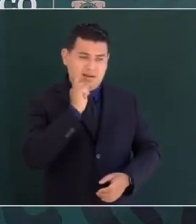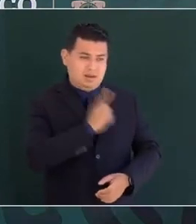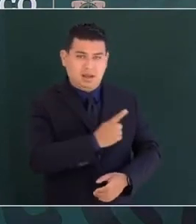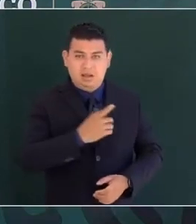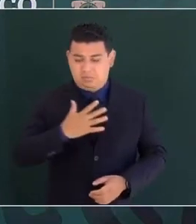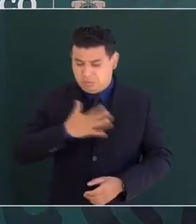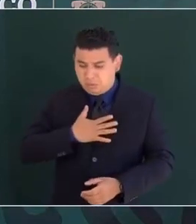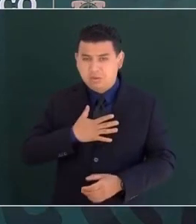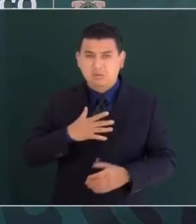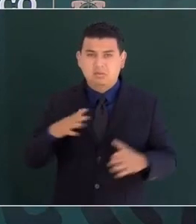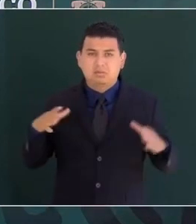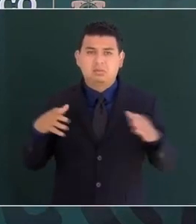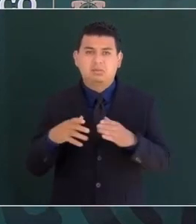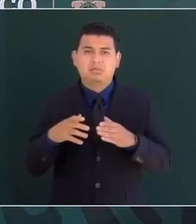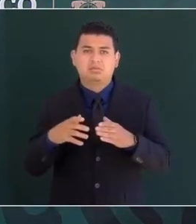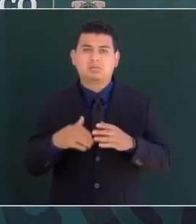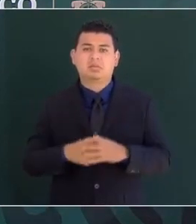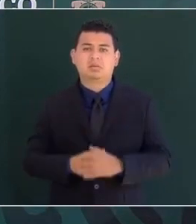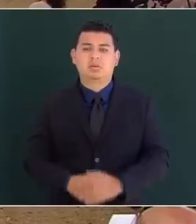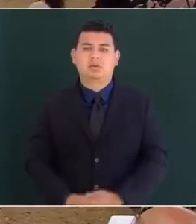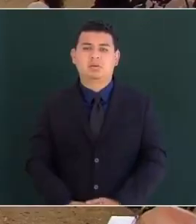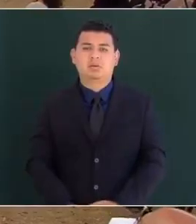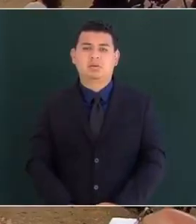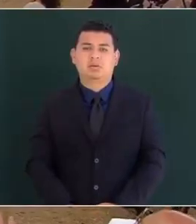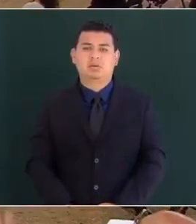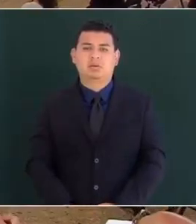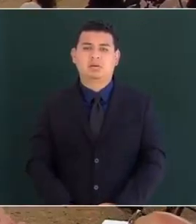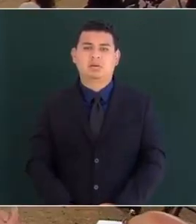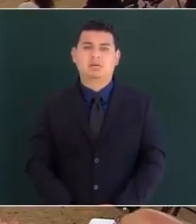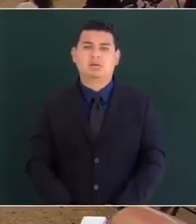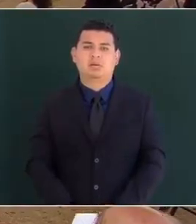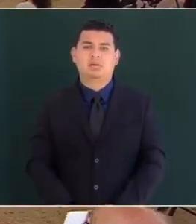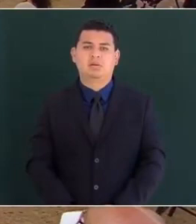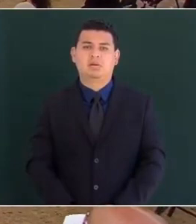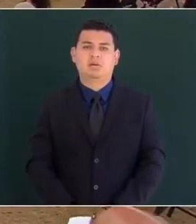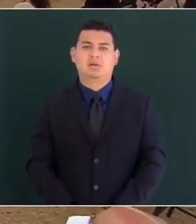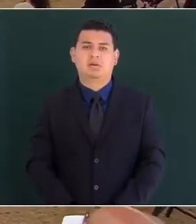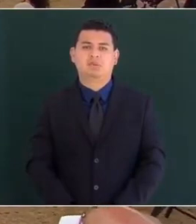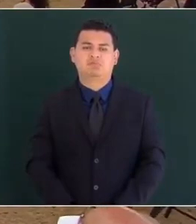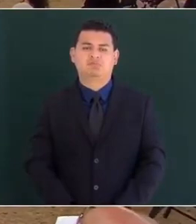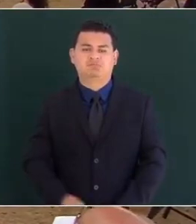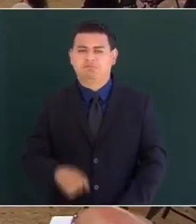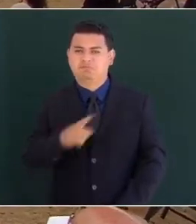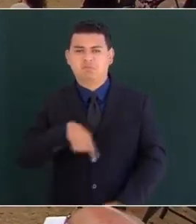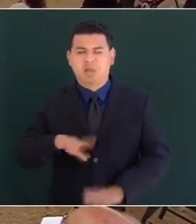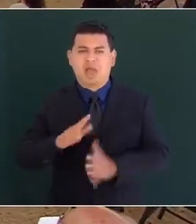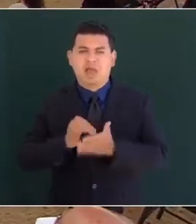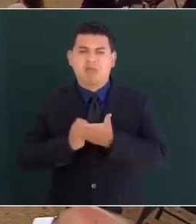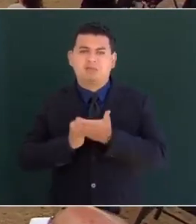y yo, hemos tomado parte demostraciones y